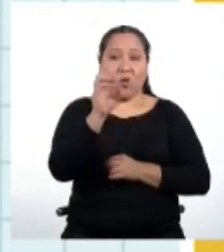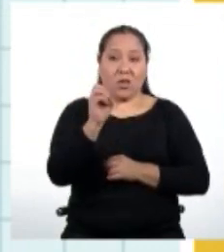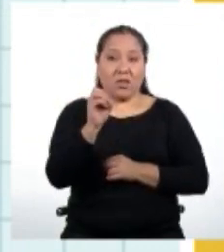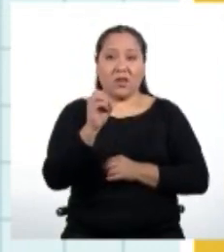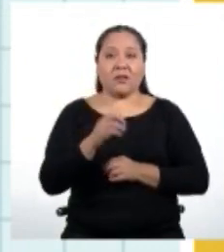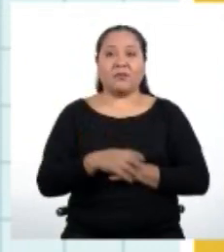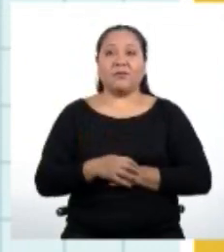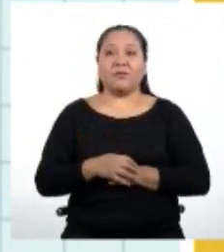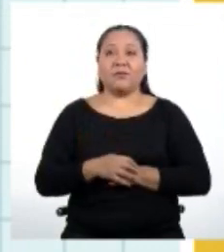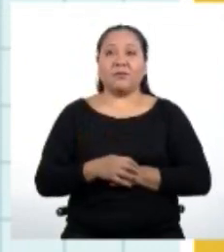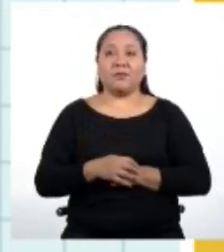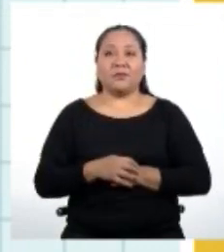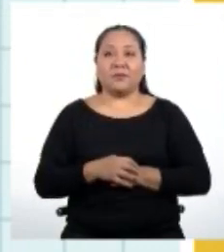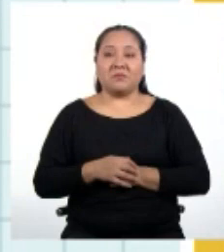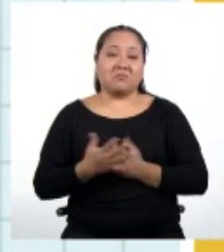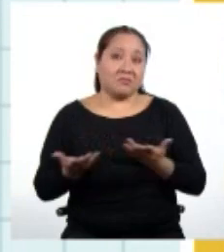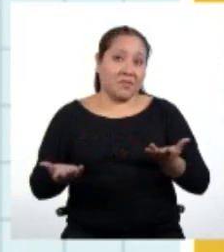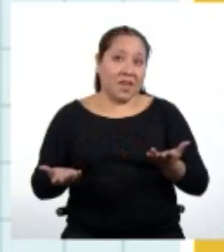50.